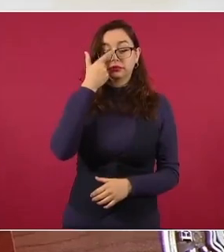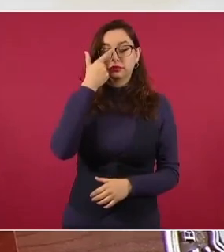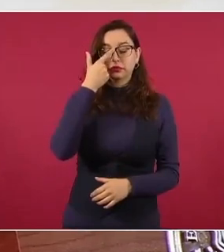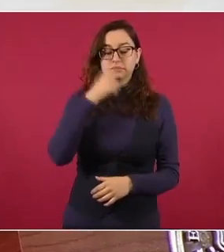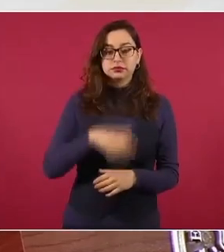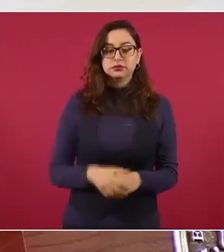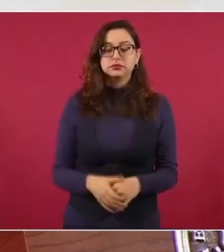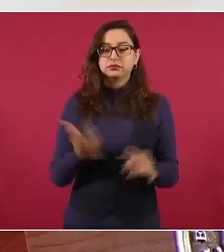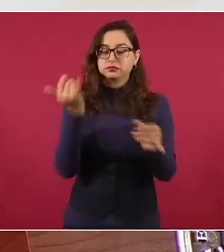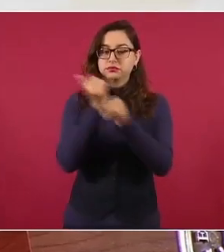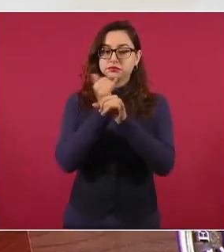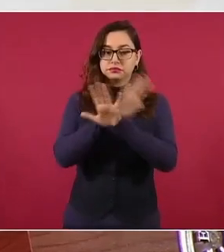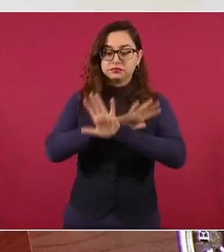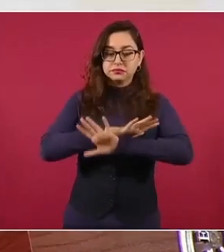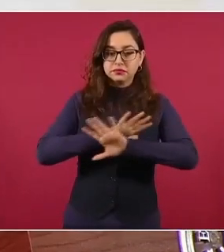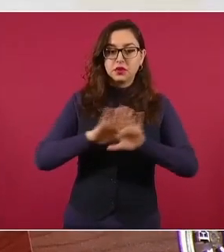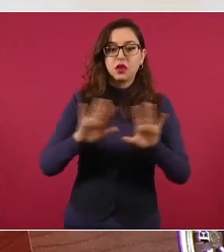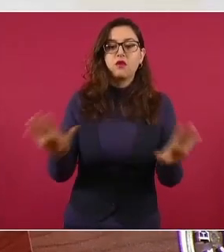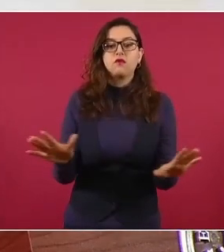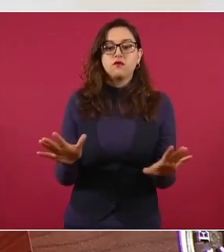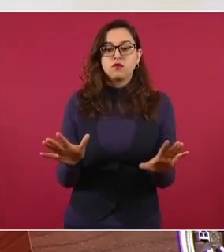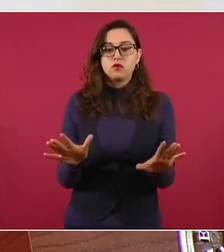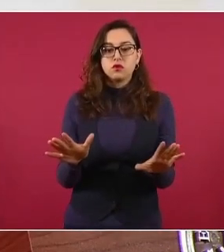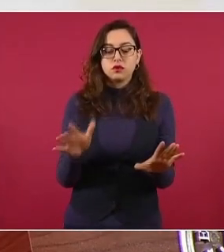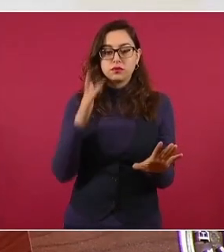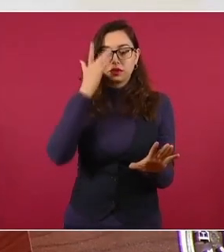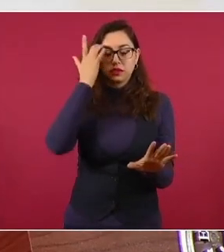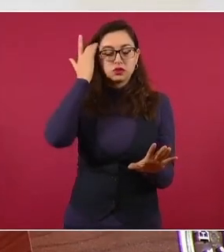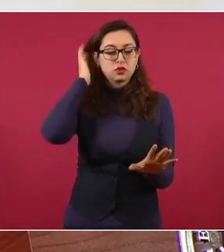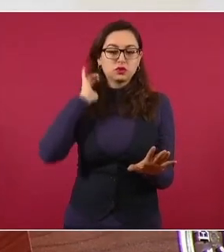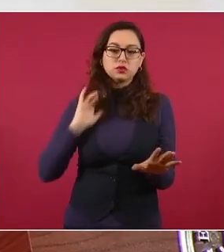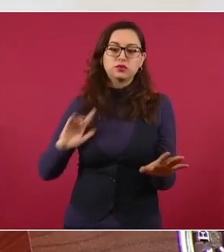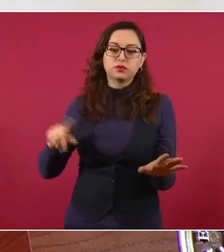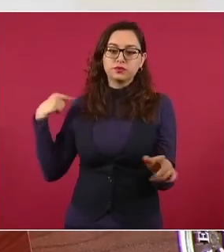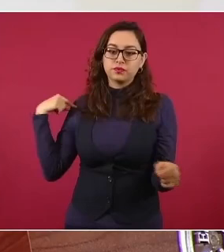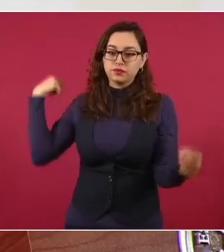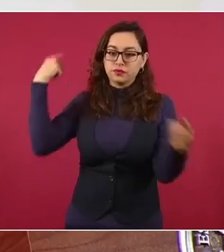realizado en cuatro años,